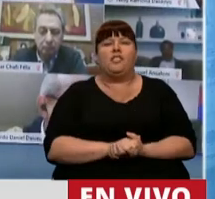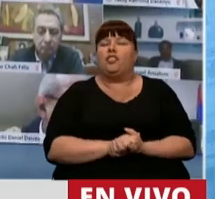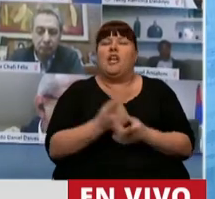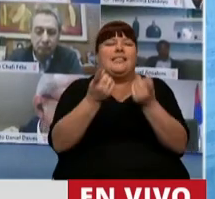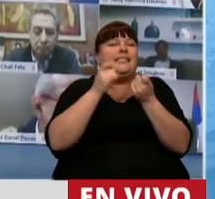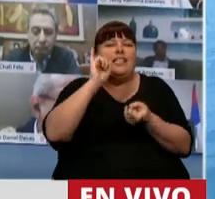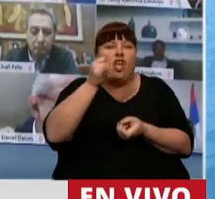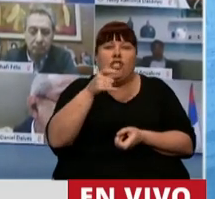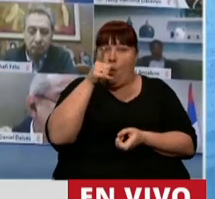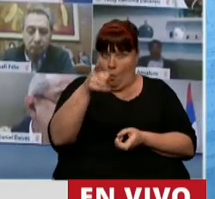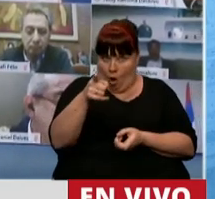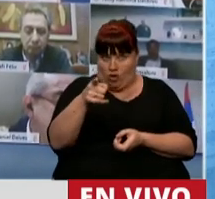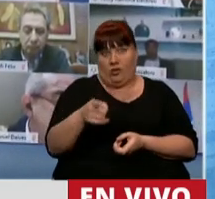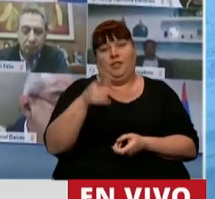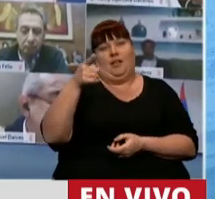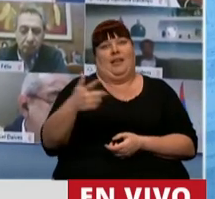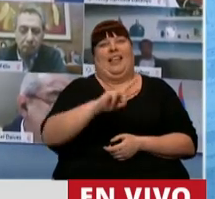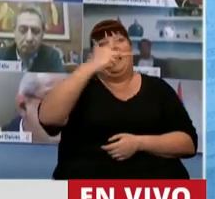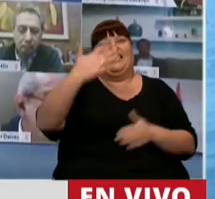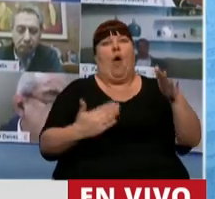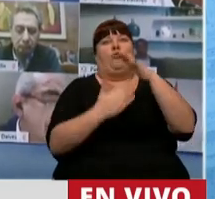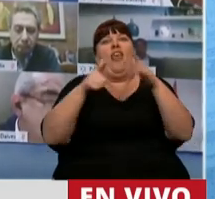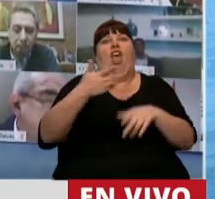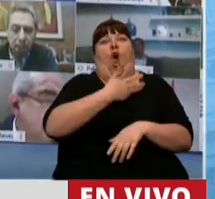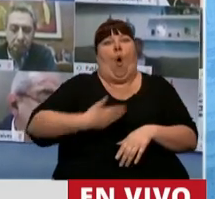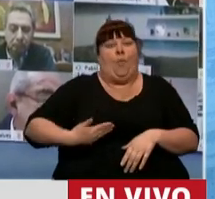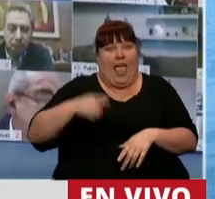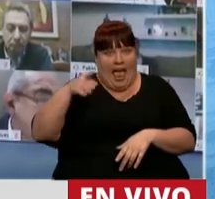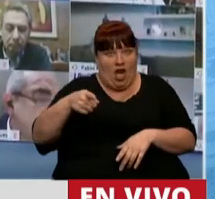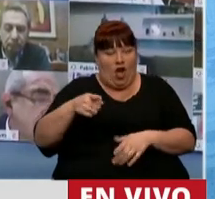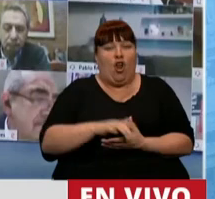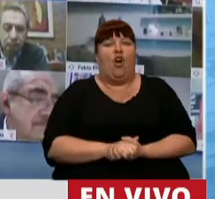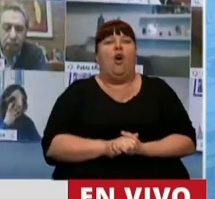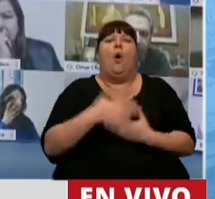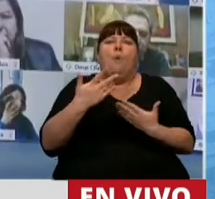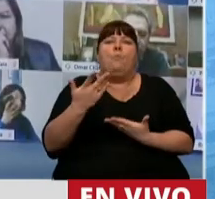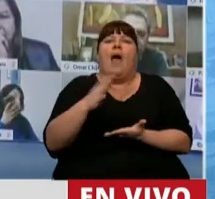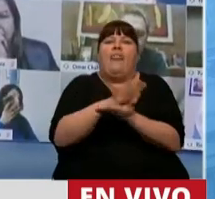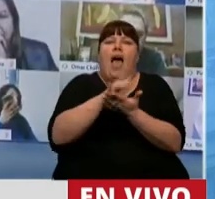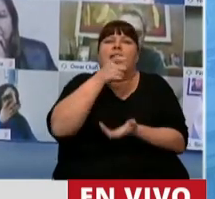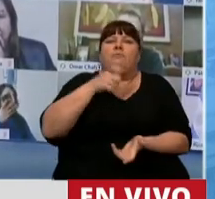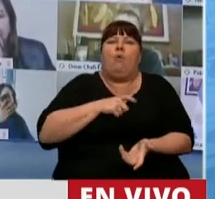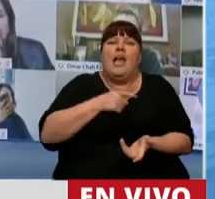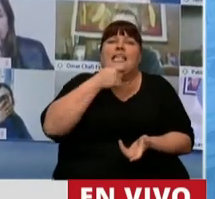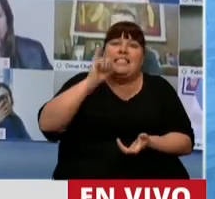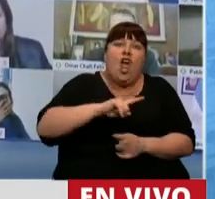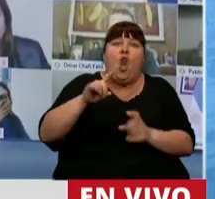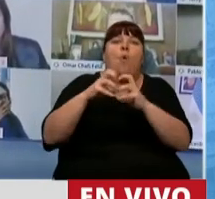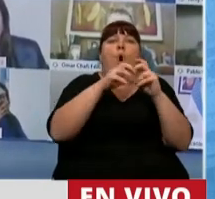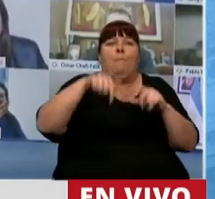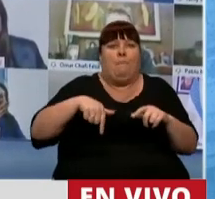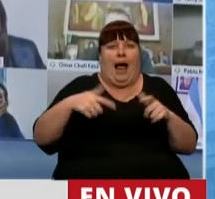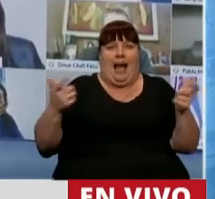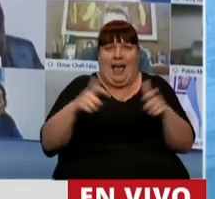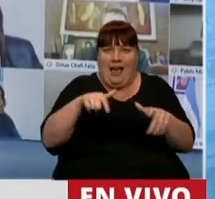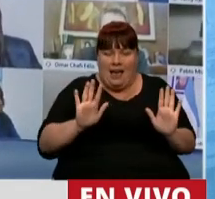necesario que usted, como tercera autoridad de este gobierno de científicos, nos pueda dar una respuesta si tenemos o no quórum esta